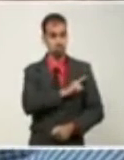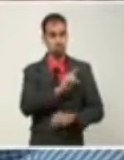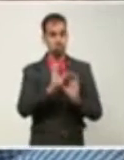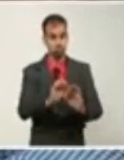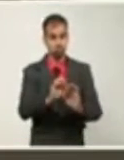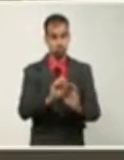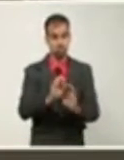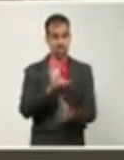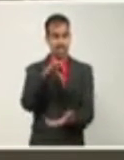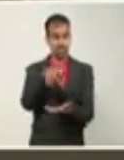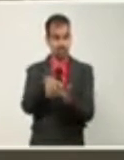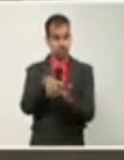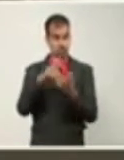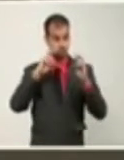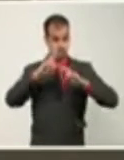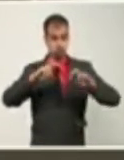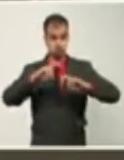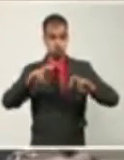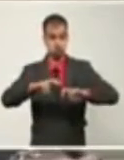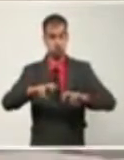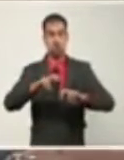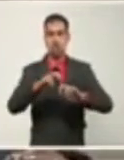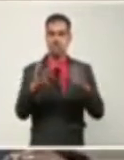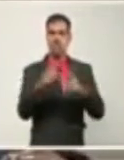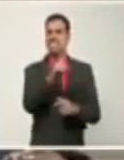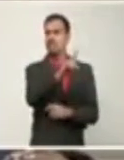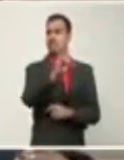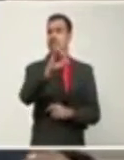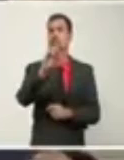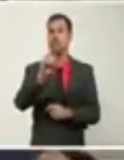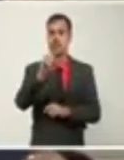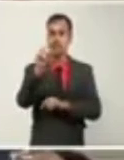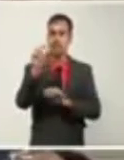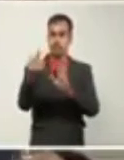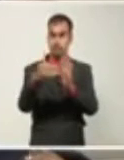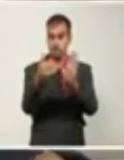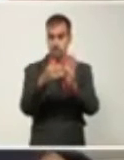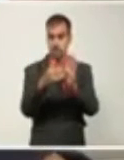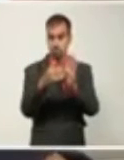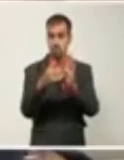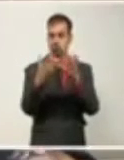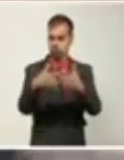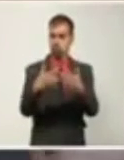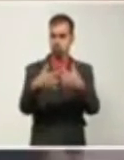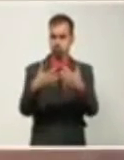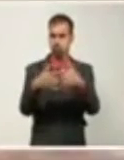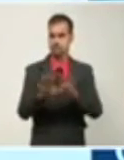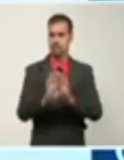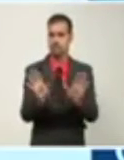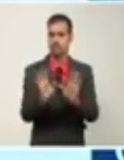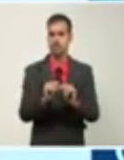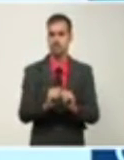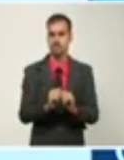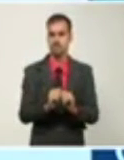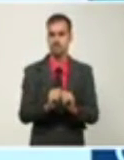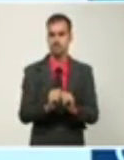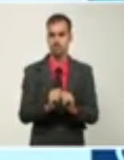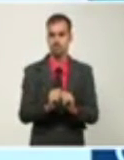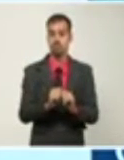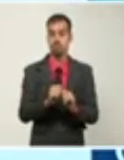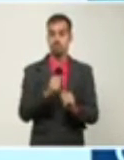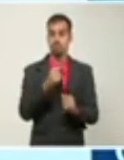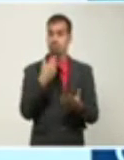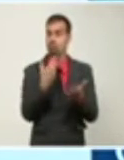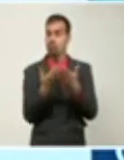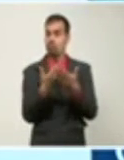Avanzados ha producido unos 160.000 diagnosticadores. Luego de pasar los exámenes de rigor del Centro para el